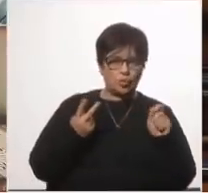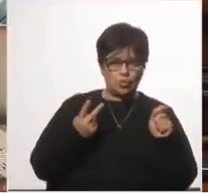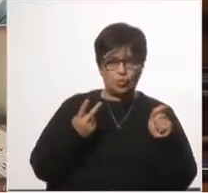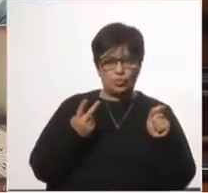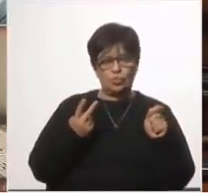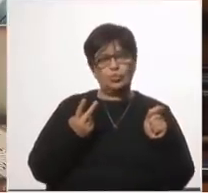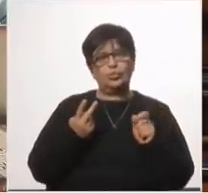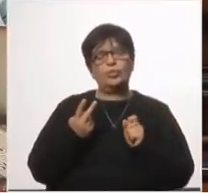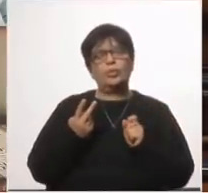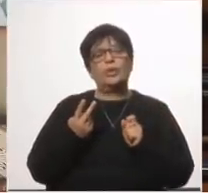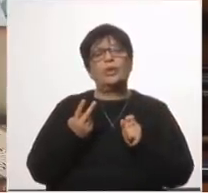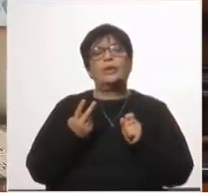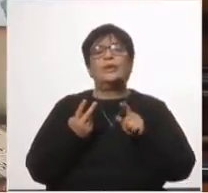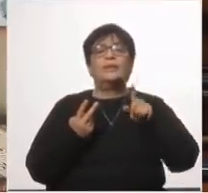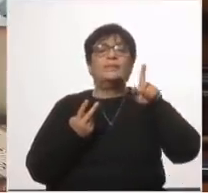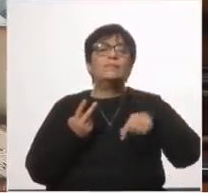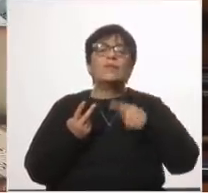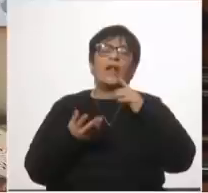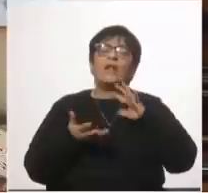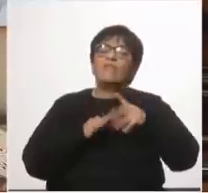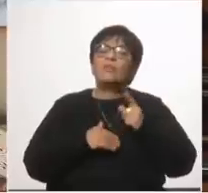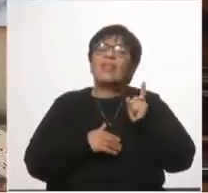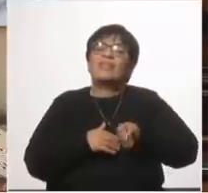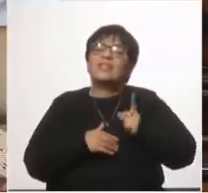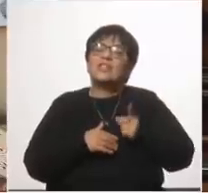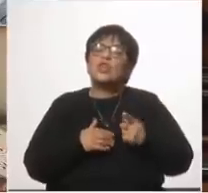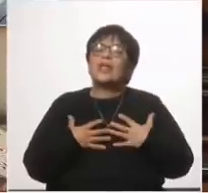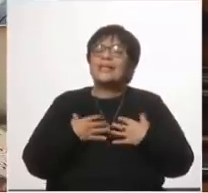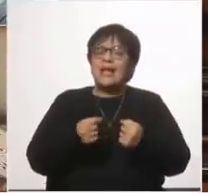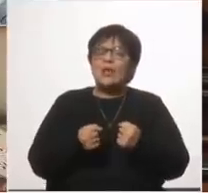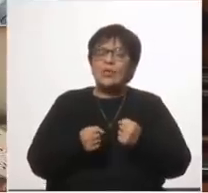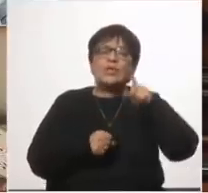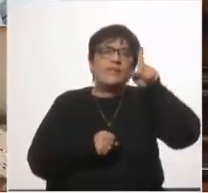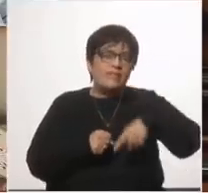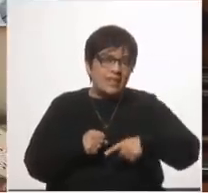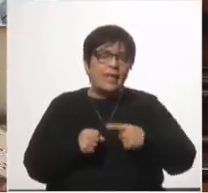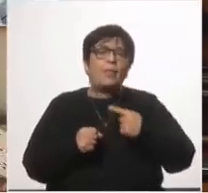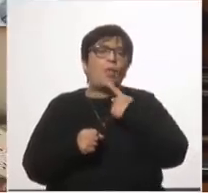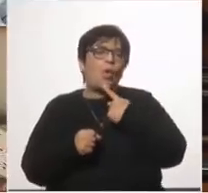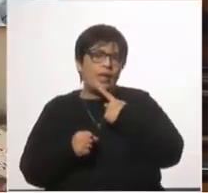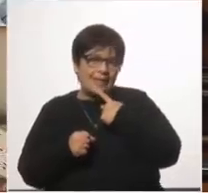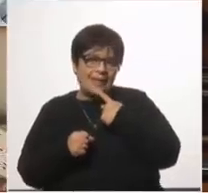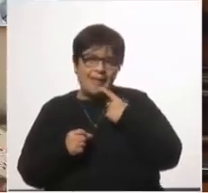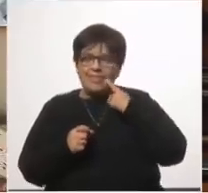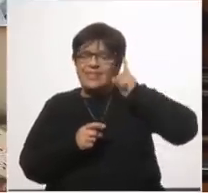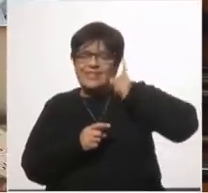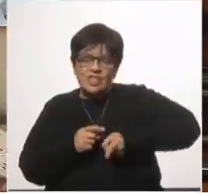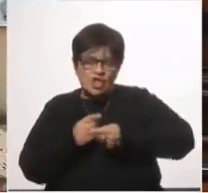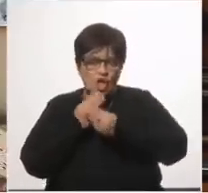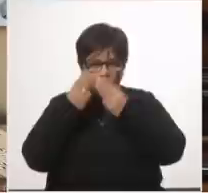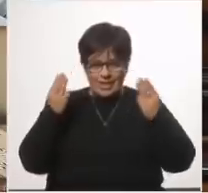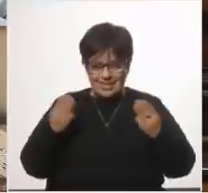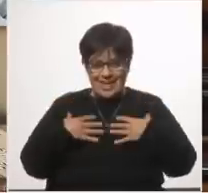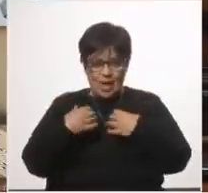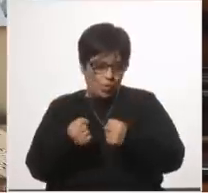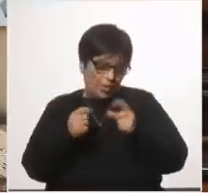sobre la base de la estrategia sanitaria sustentada en una política de salud y una política económica. Y